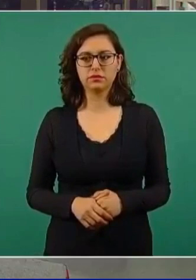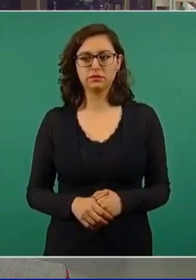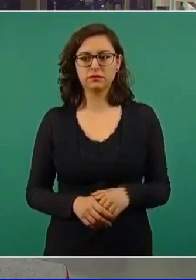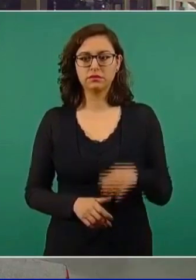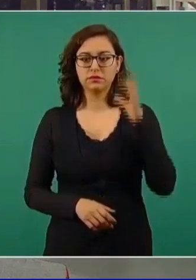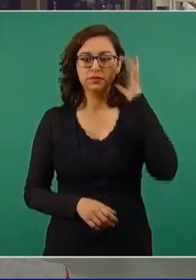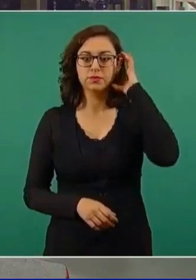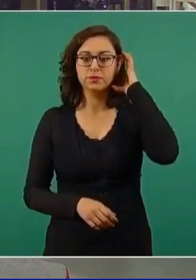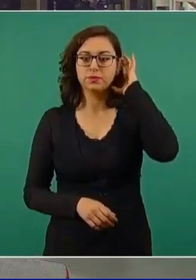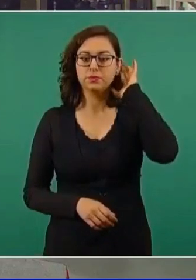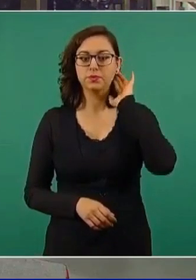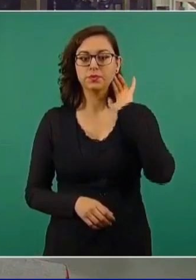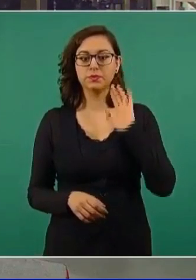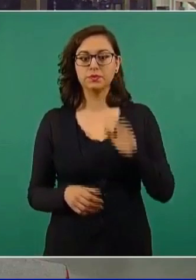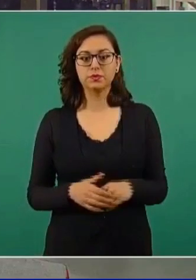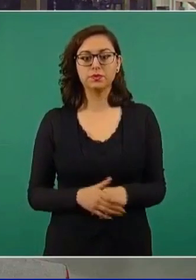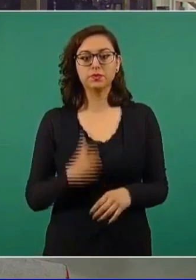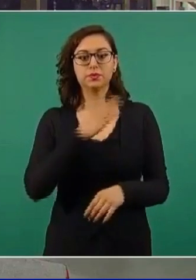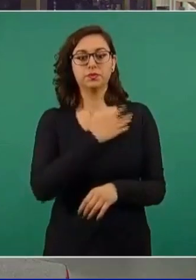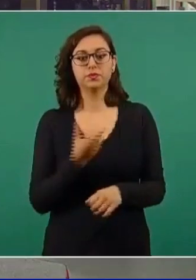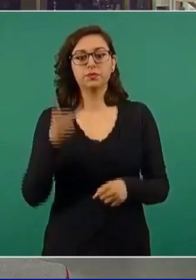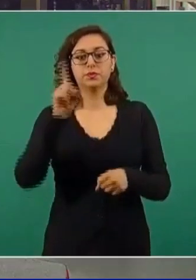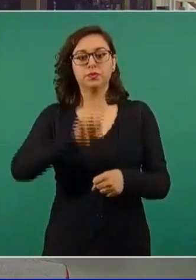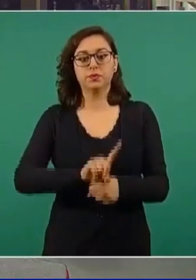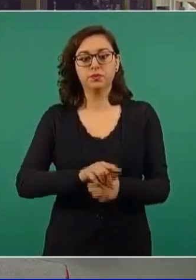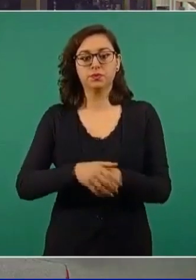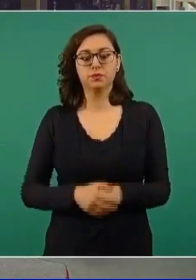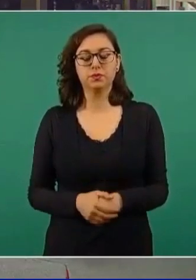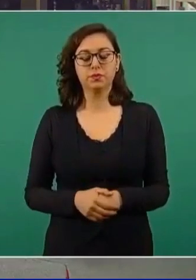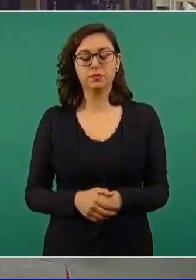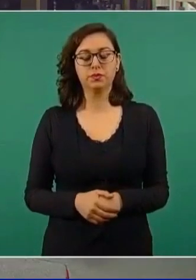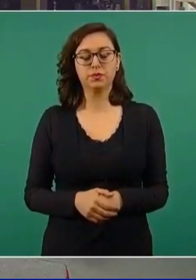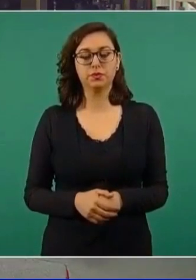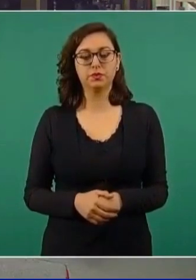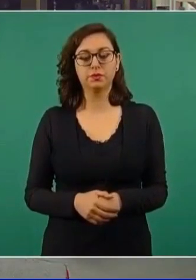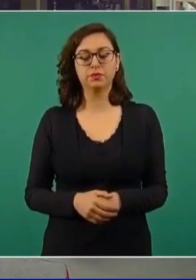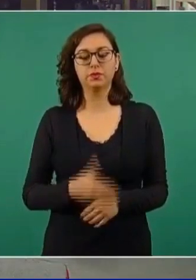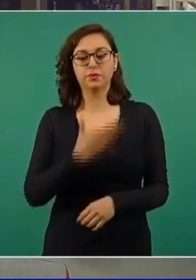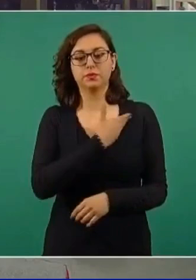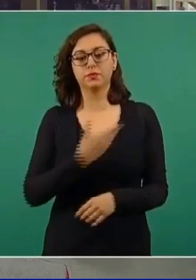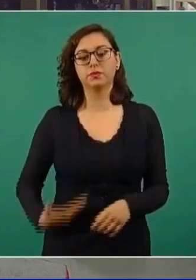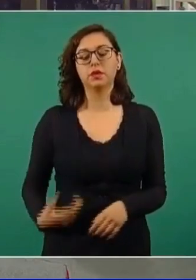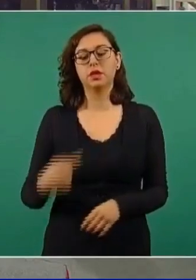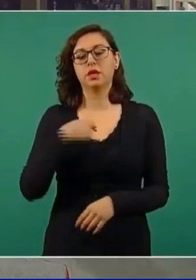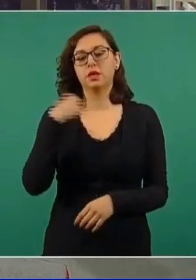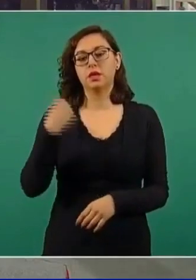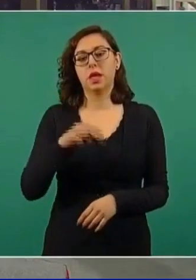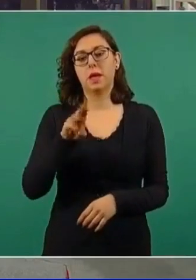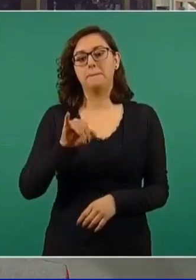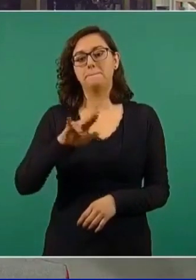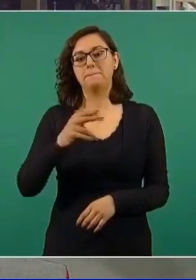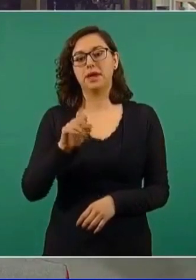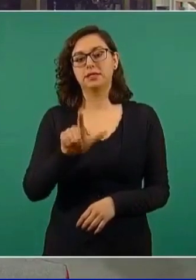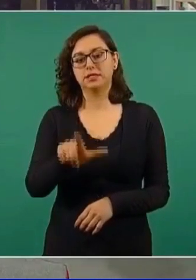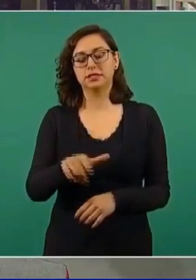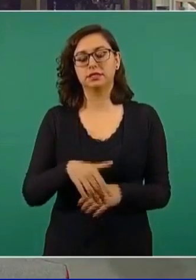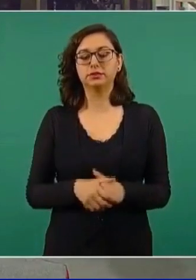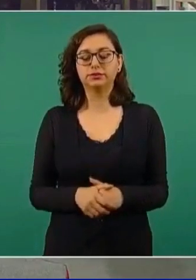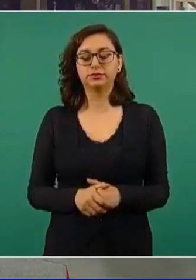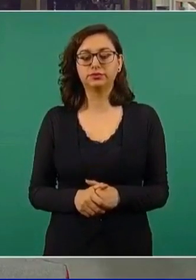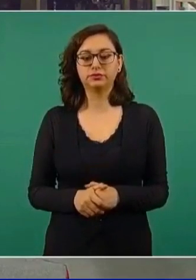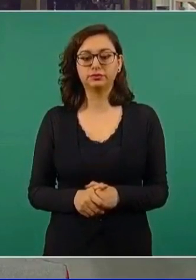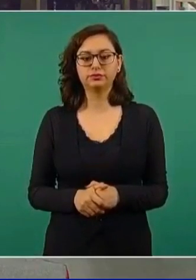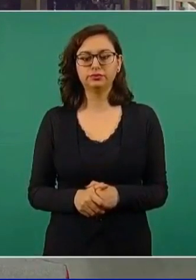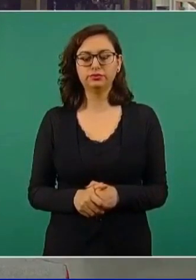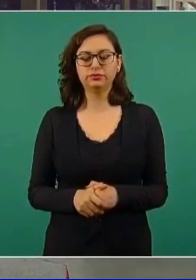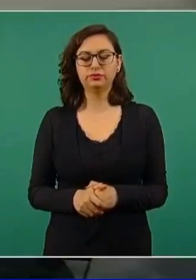Buenos días, señor presidente. Soy Michael O'Boyle de Bloomberg News. Hemos reportado que hay